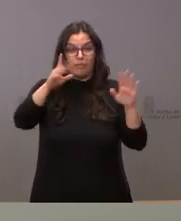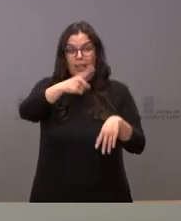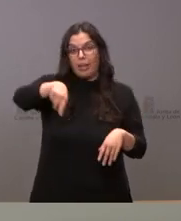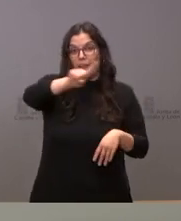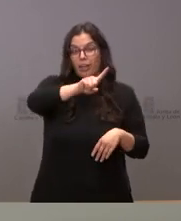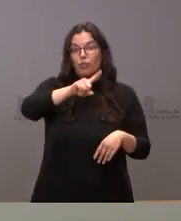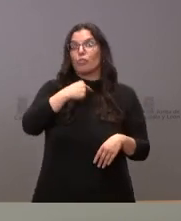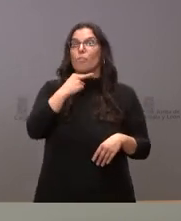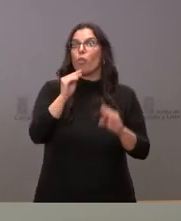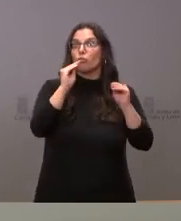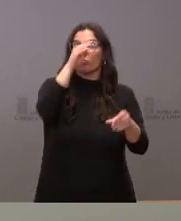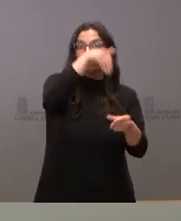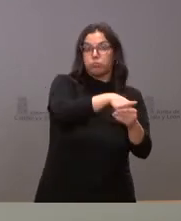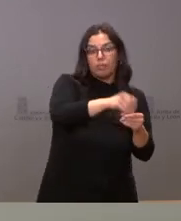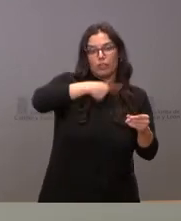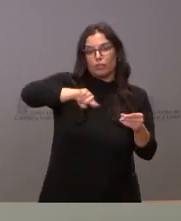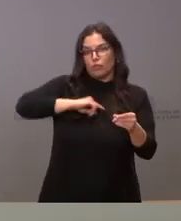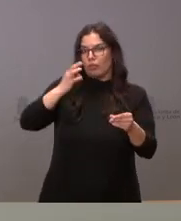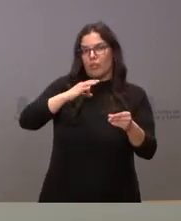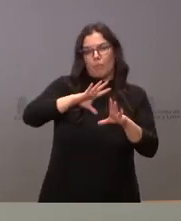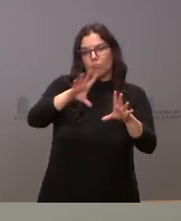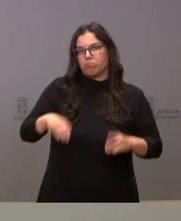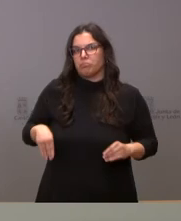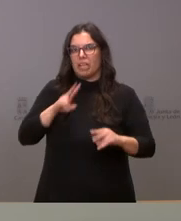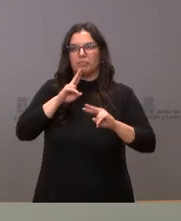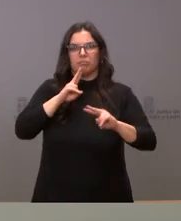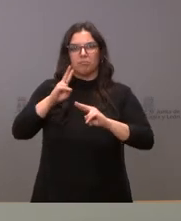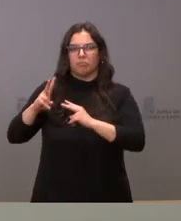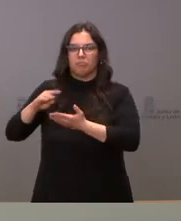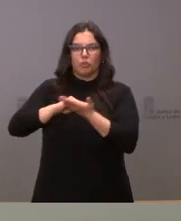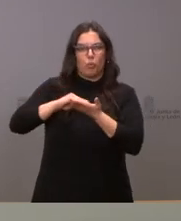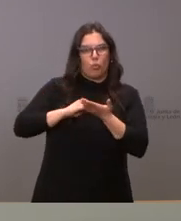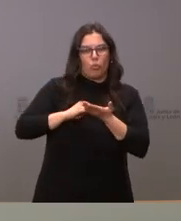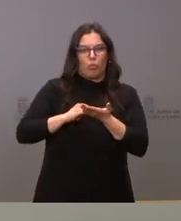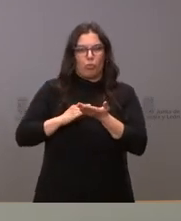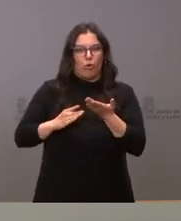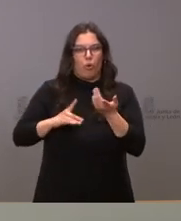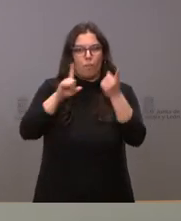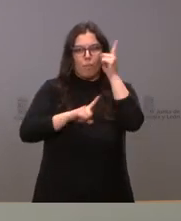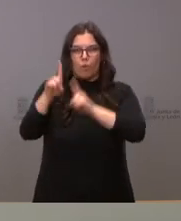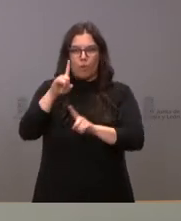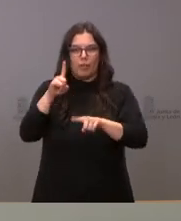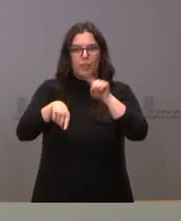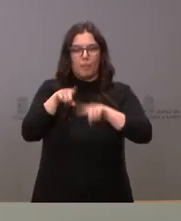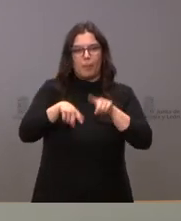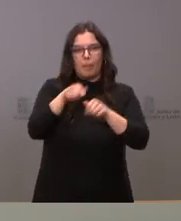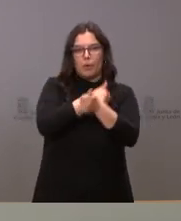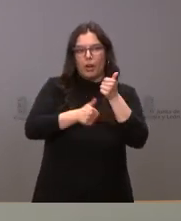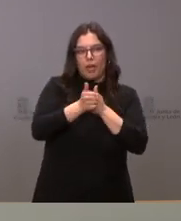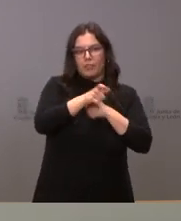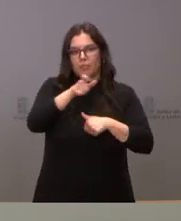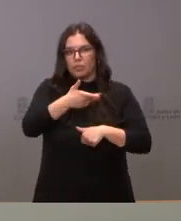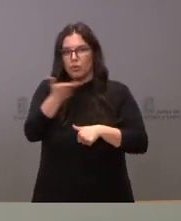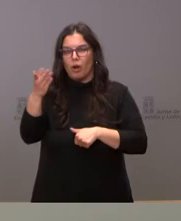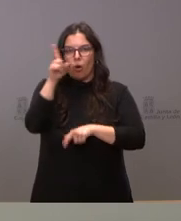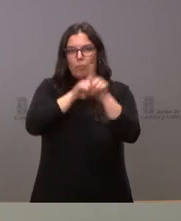los políticos estamos para resolver problemas y por tanto para resolver problemas de acuerdo con las inquietudes con las prioridades que manifiestan las personas de